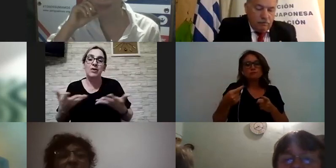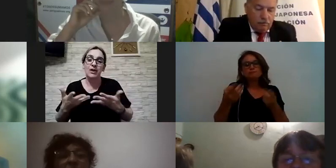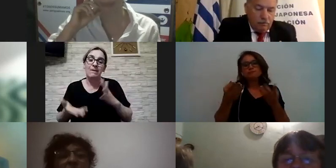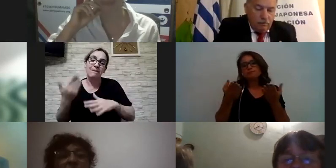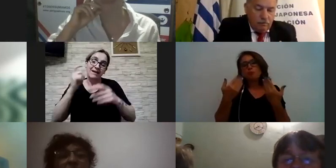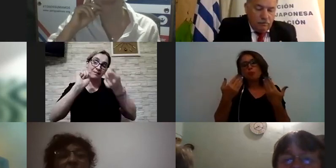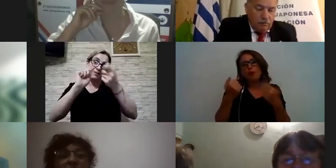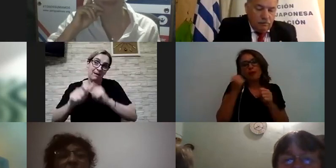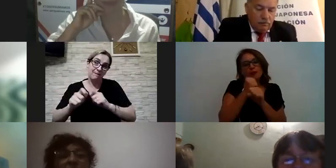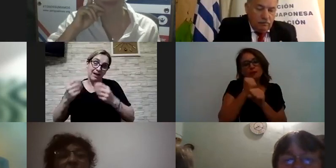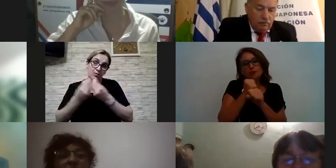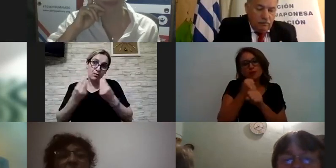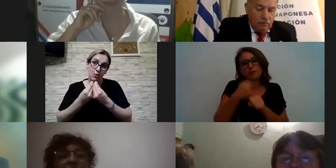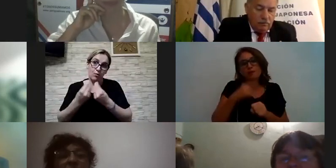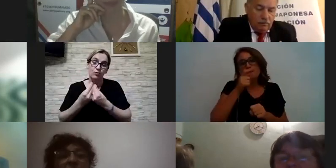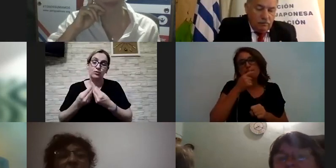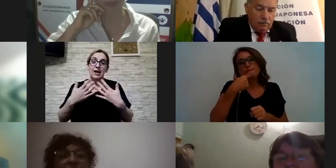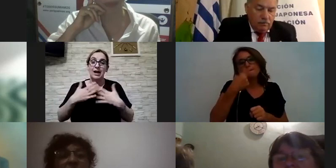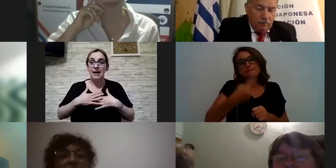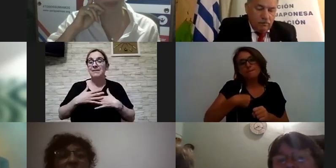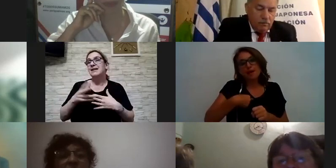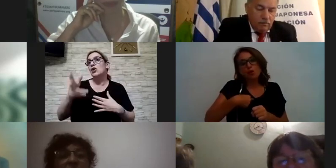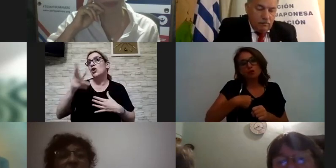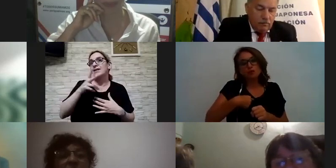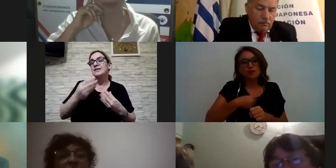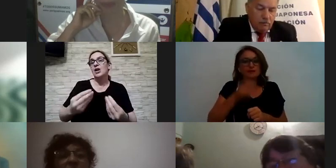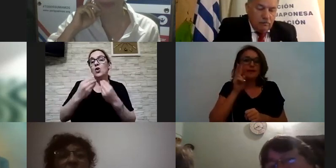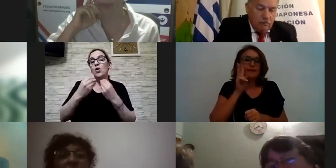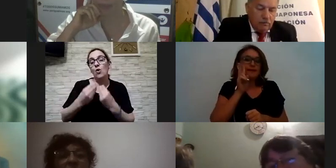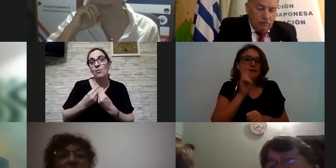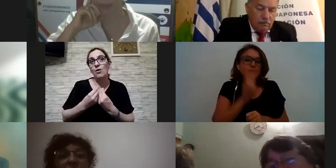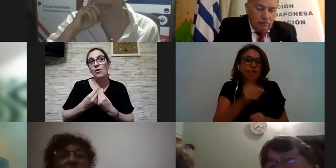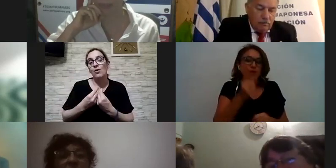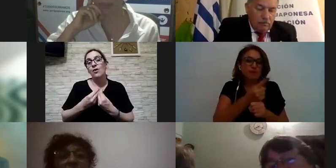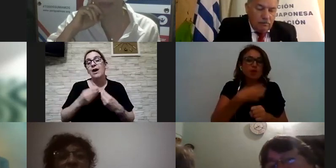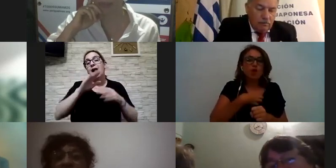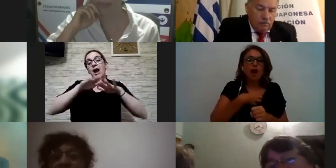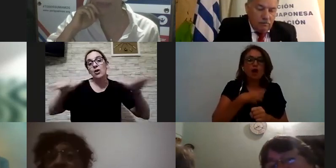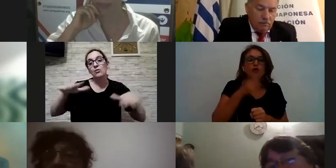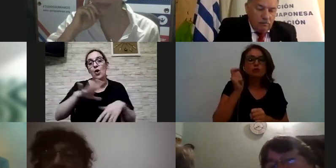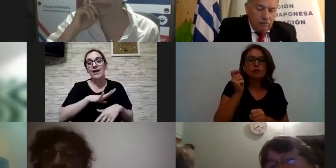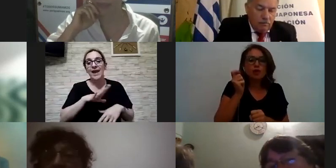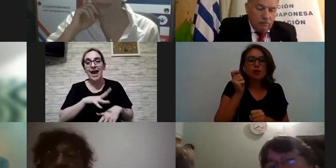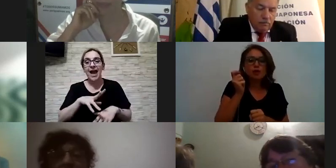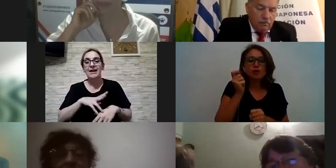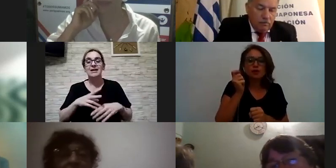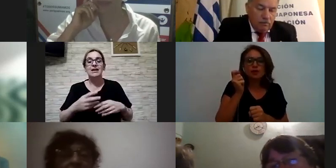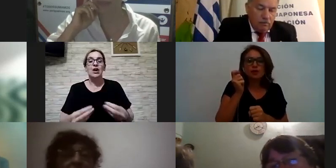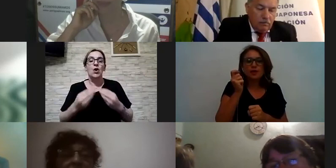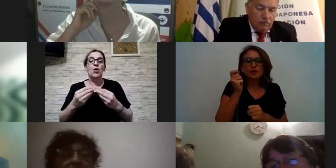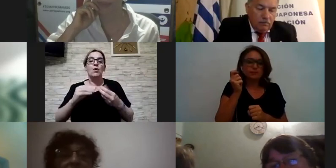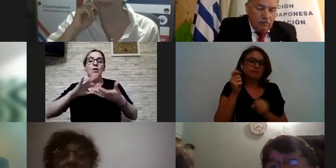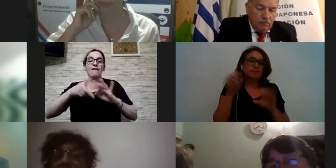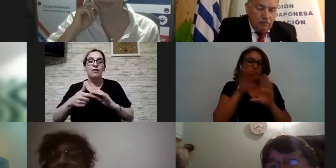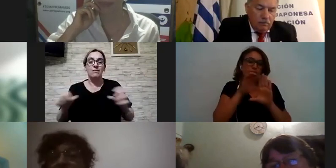si me preguntan a mí bueno yo creo que identificar bueno de los alumnos que tengo más de esto que se dan la virtualidad